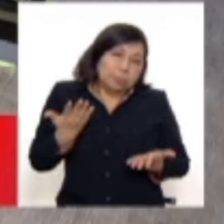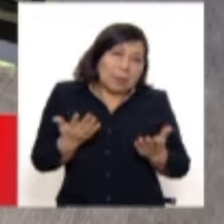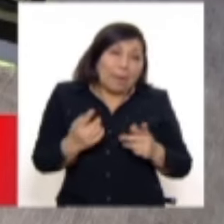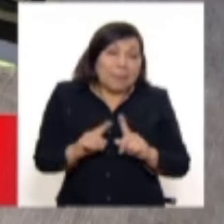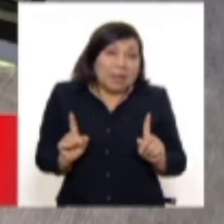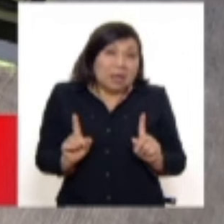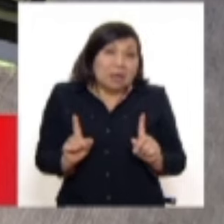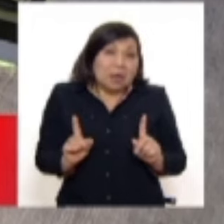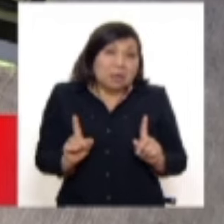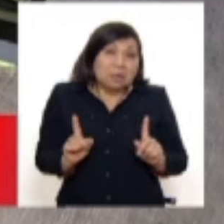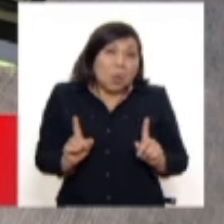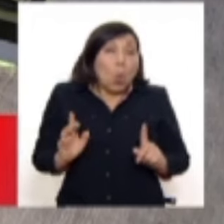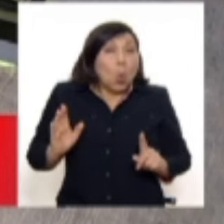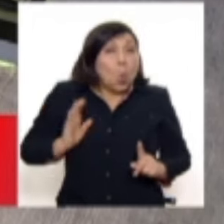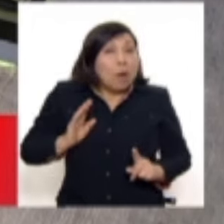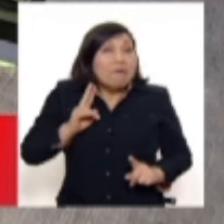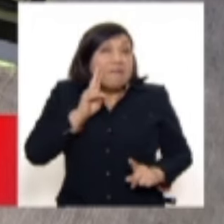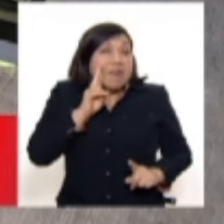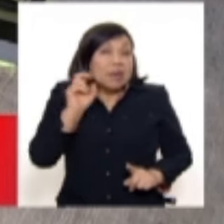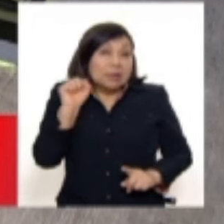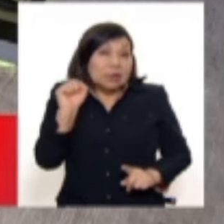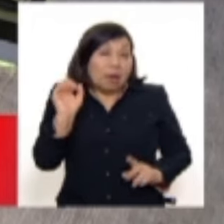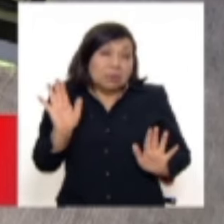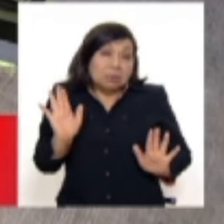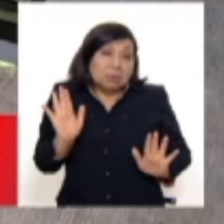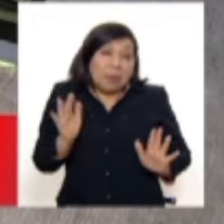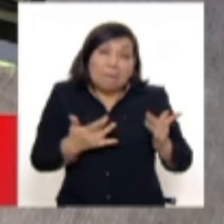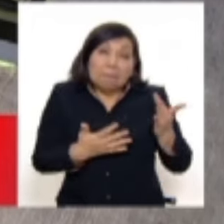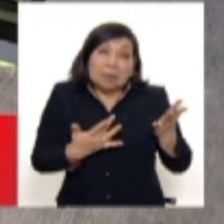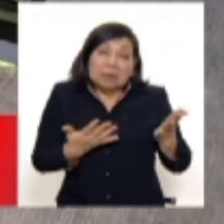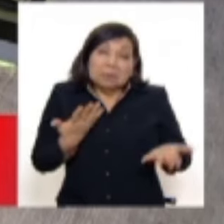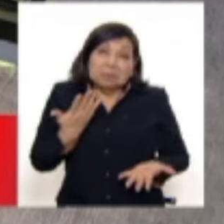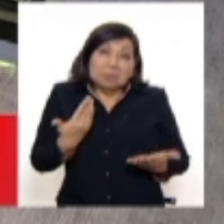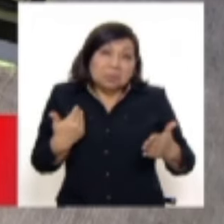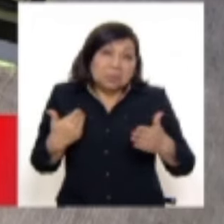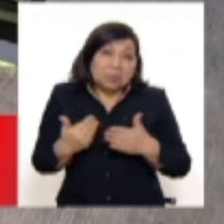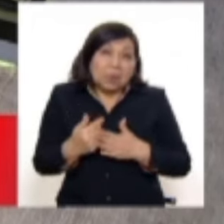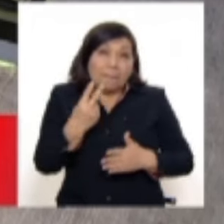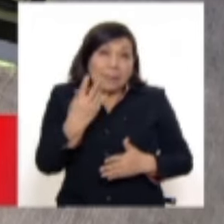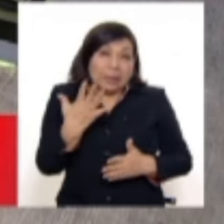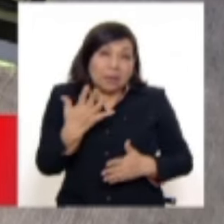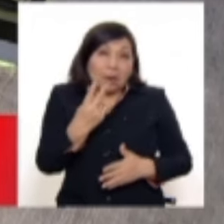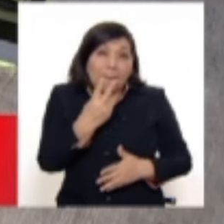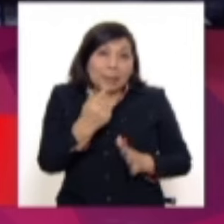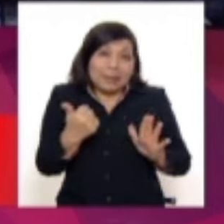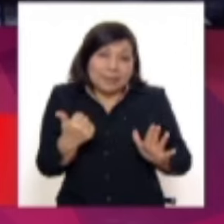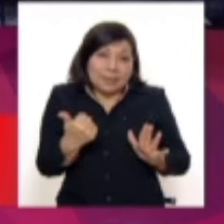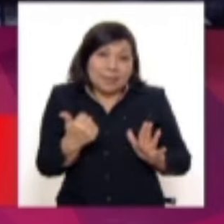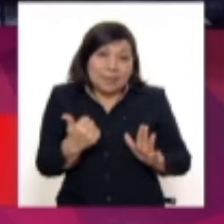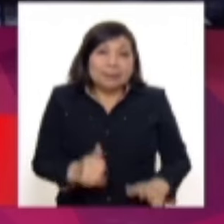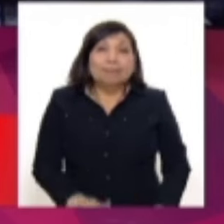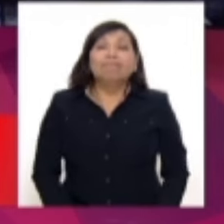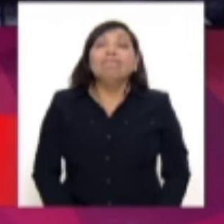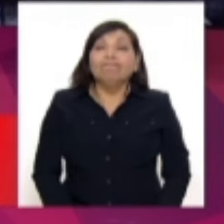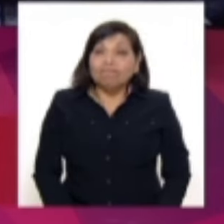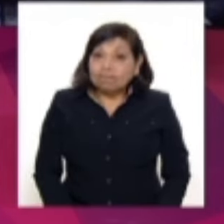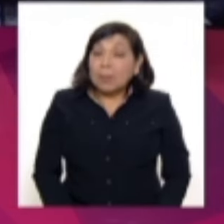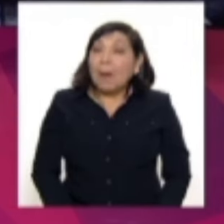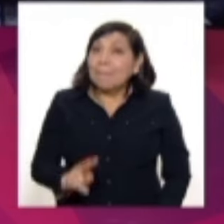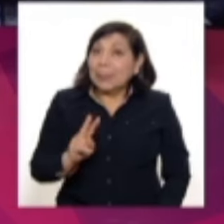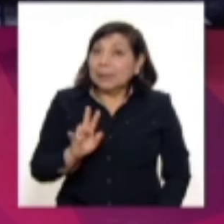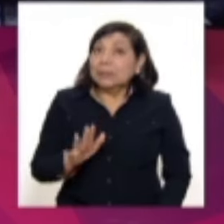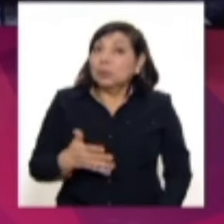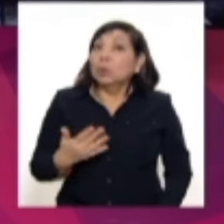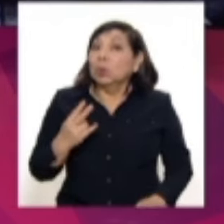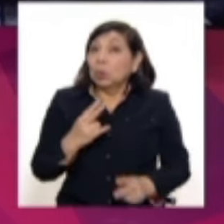Sin embargo, a partir del jueves, viernes, sábado, ya estamos esperando valores cercanos a los 25 a 26 grados Celsius. 25